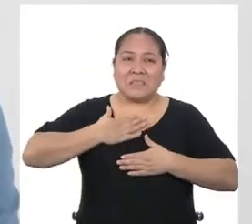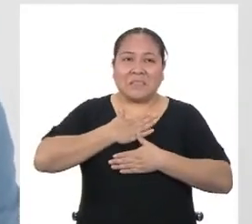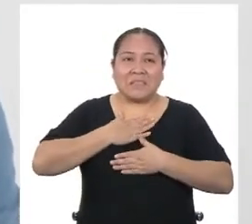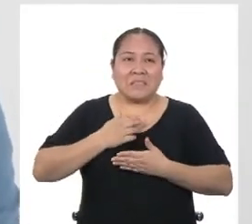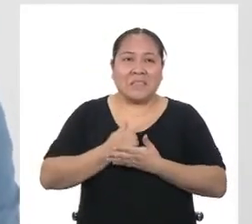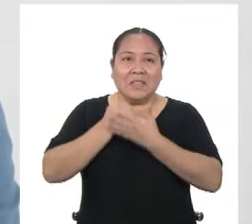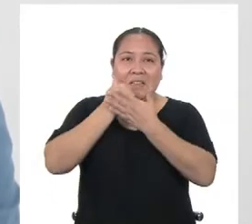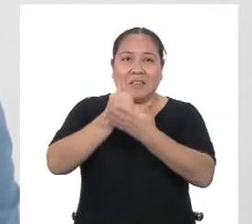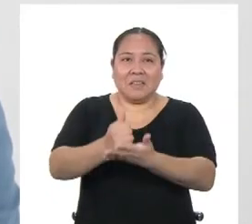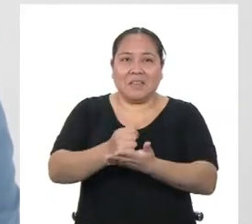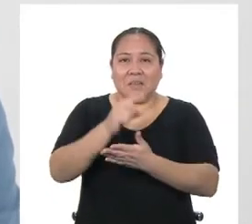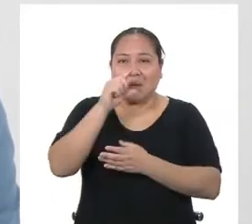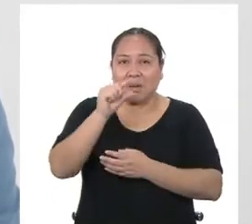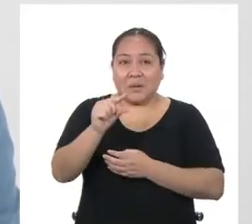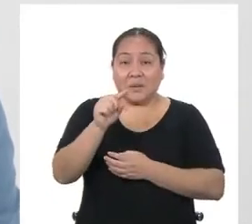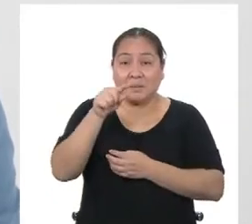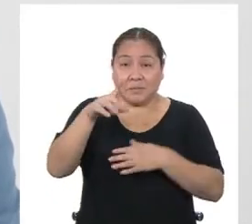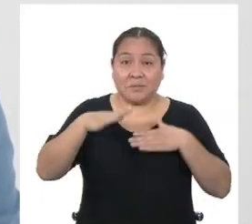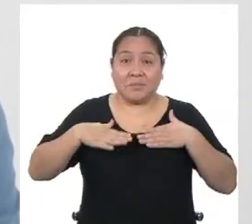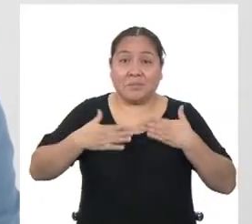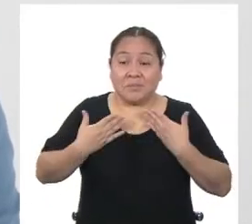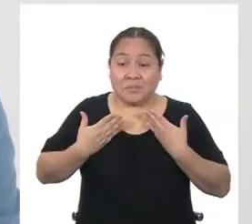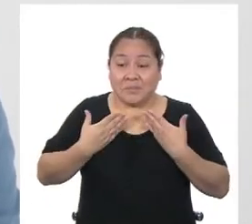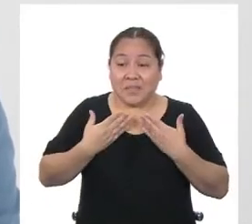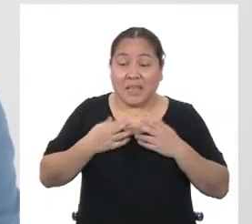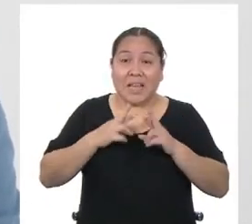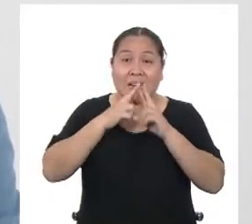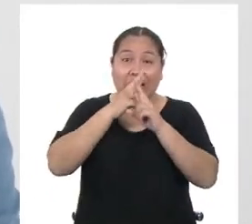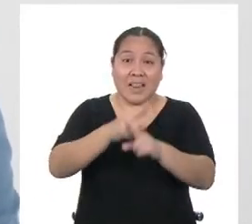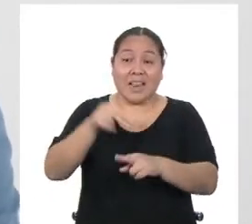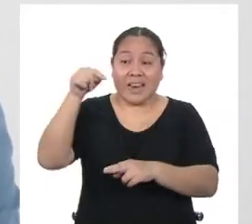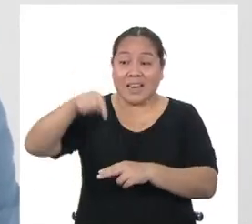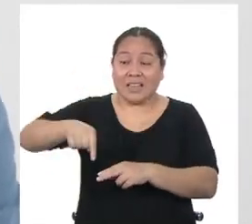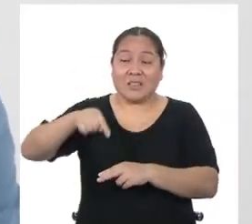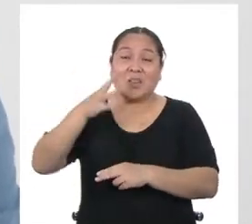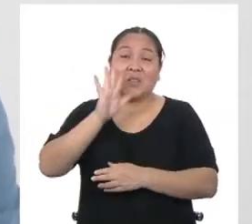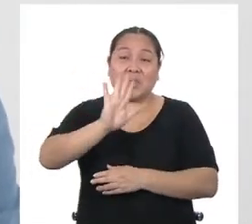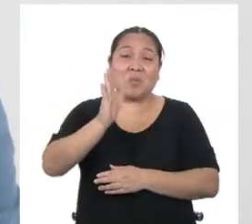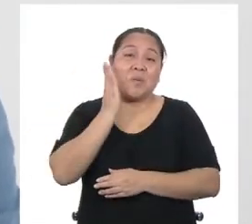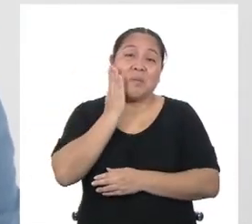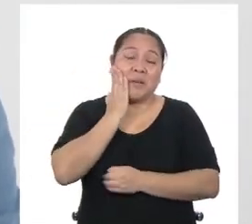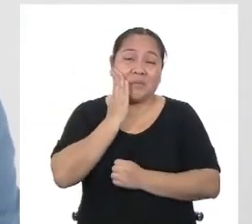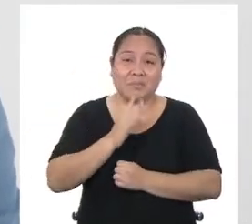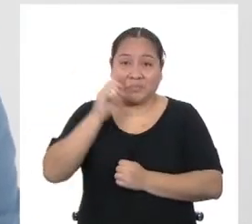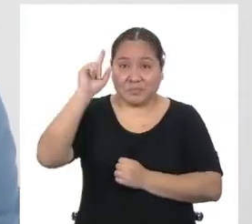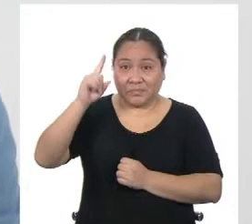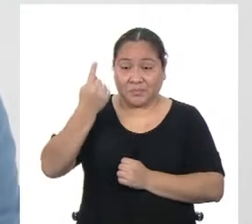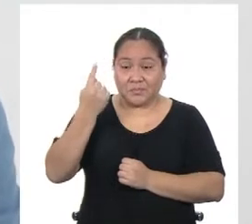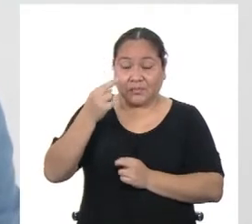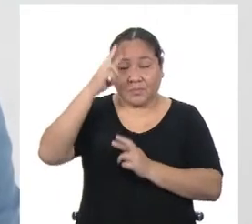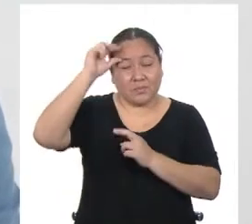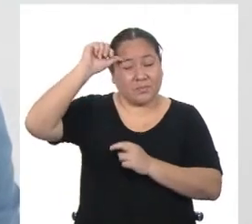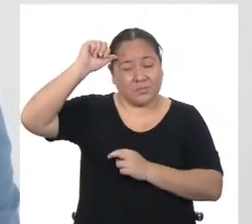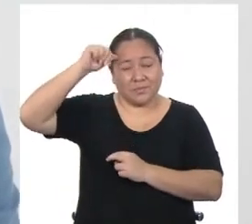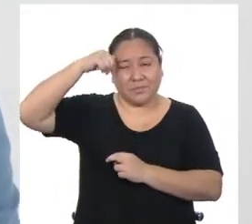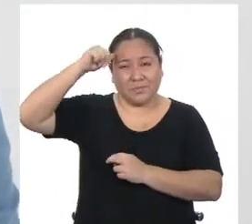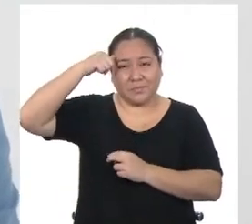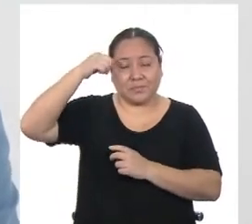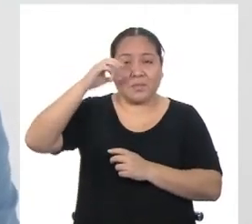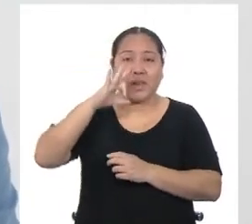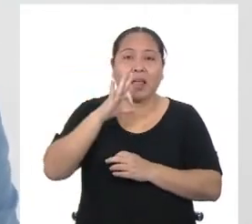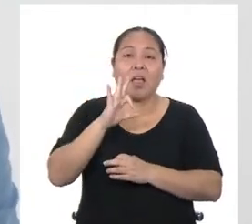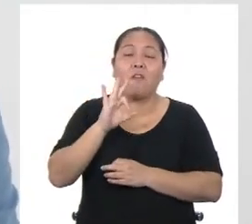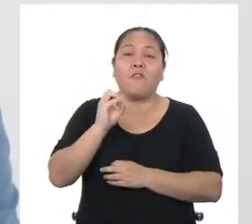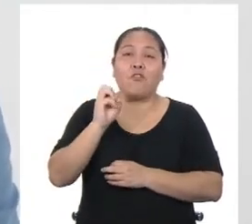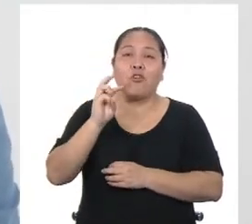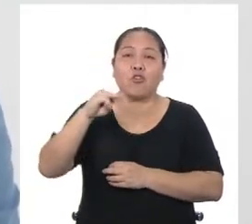granito de arena para que puedan hacerle este regalo a tu mamá. Primero recordemos la fórmula del área de